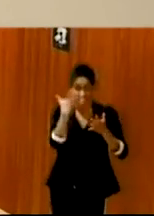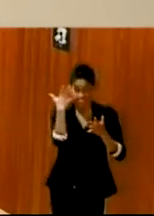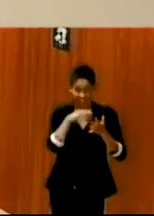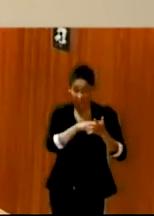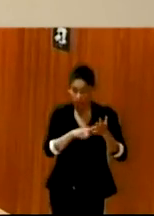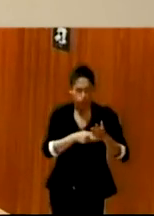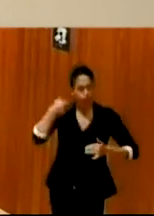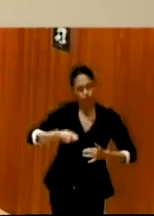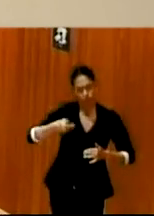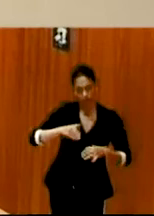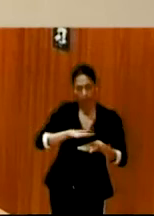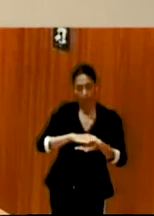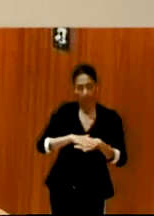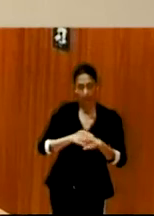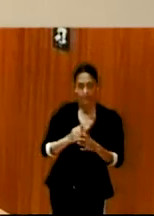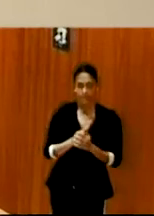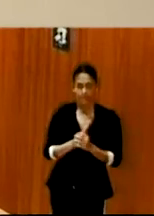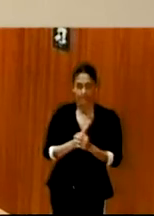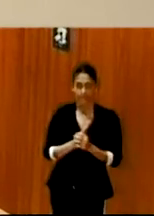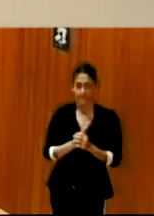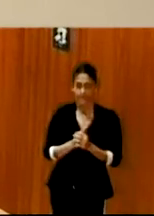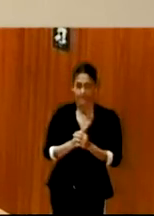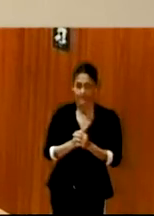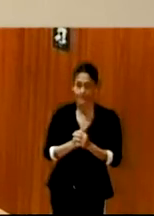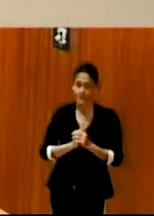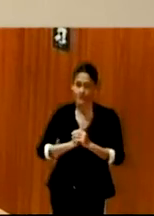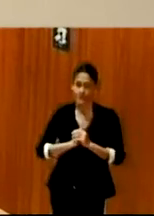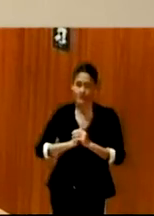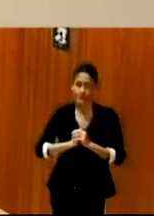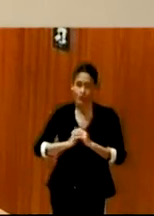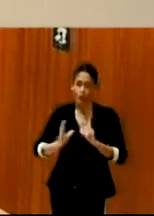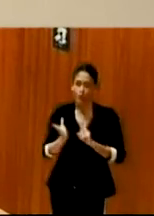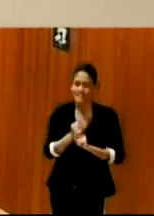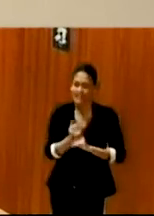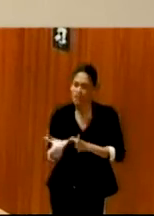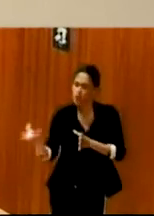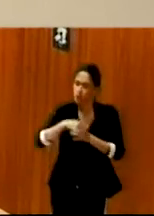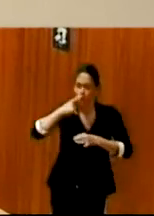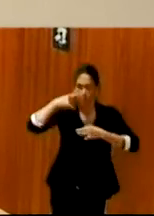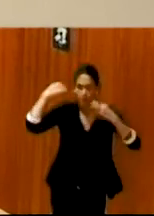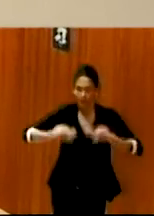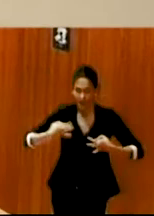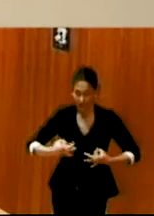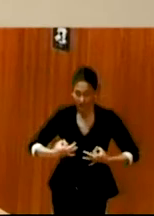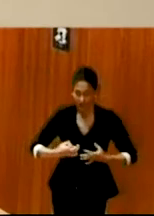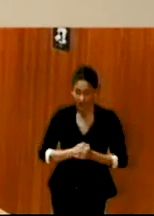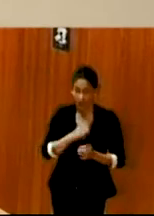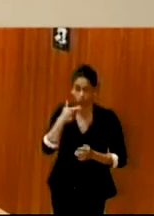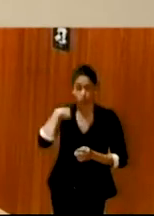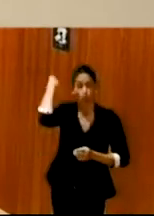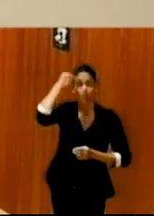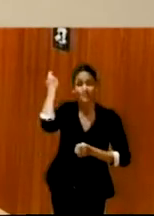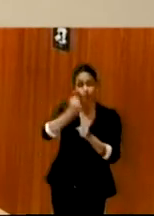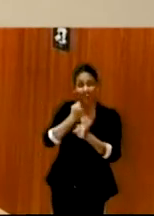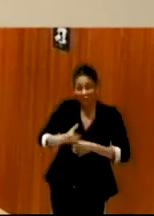muy importantes también para que la inclusión sea algo real. Creo que el trabajo en equipo